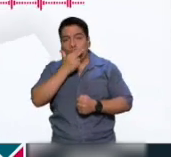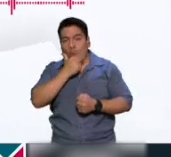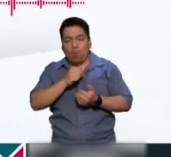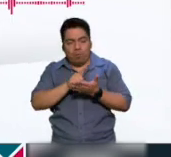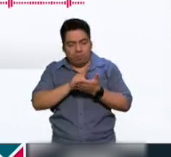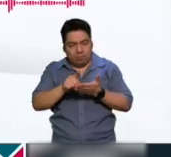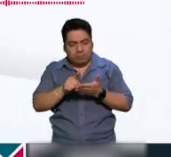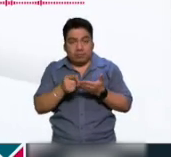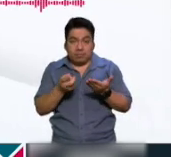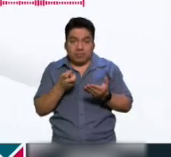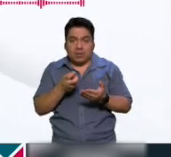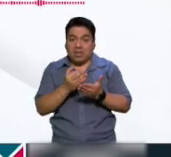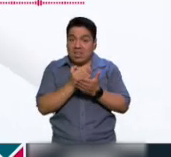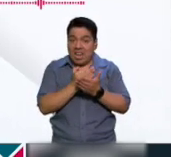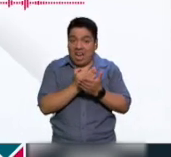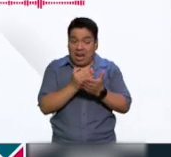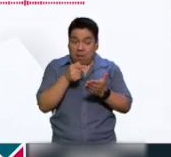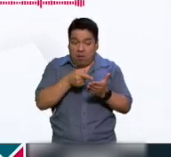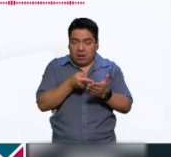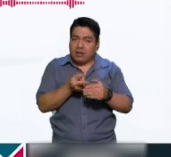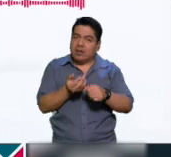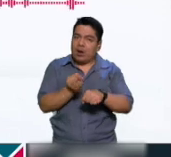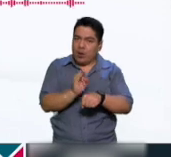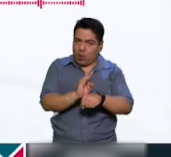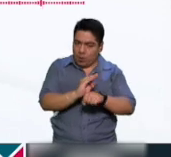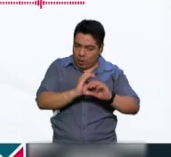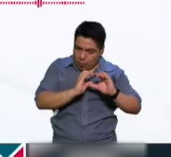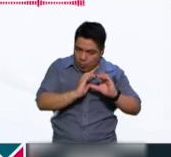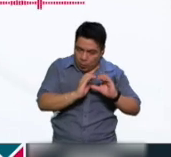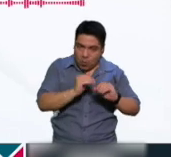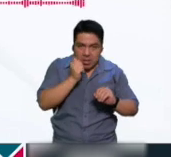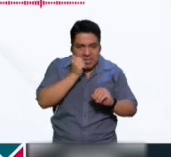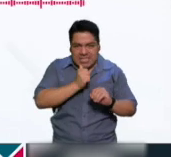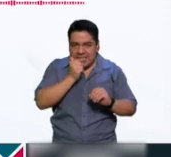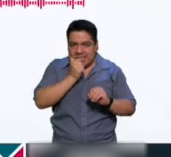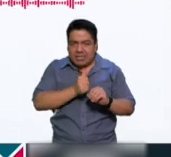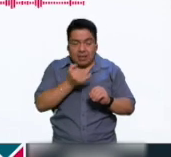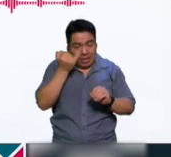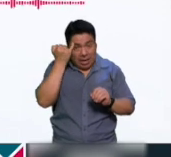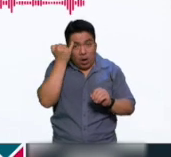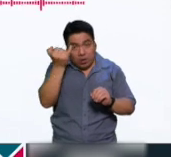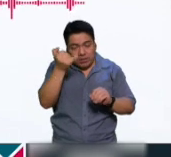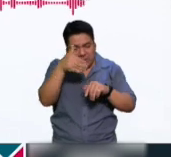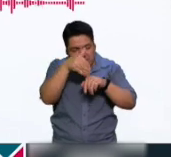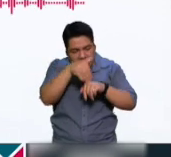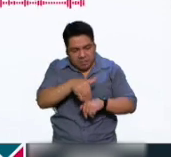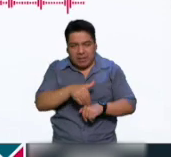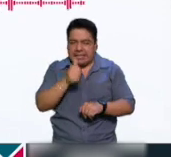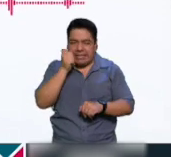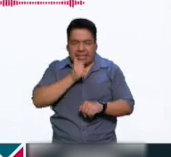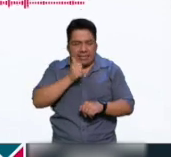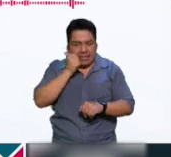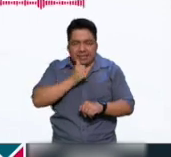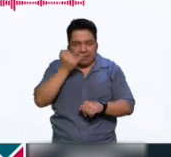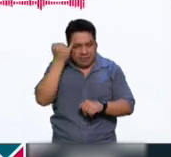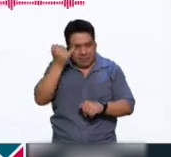Hay que cuidar mucho a Morena, que esté siempre apegado a sus principios, a sus ideales.